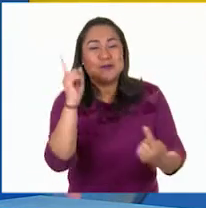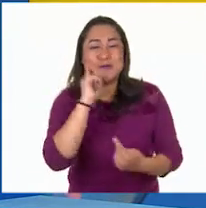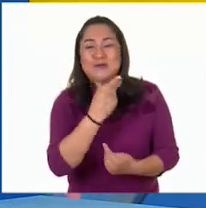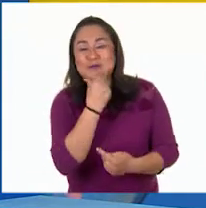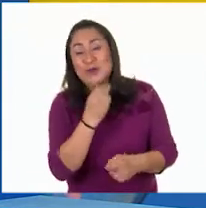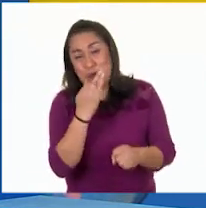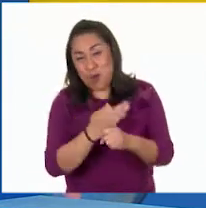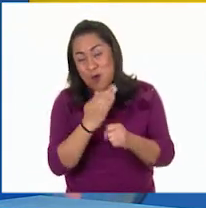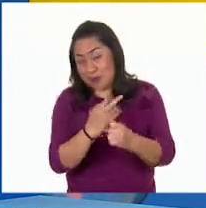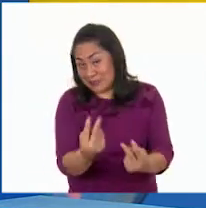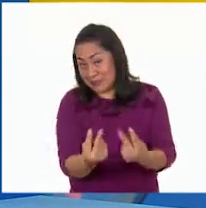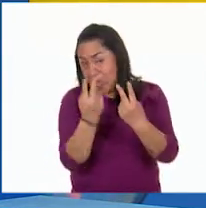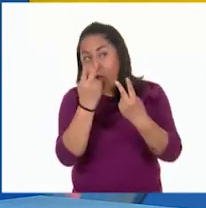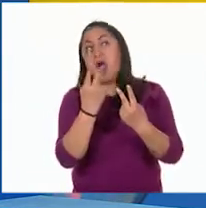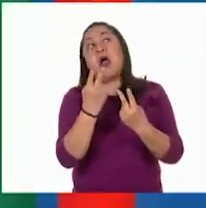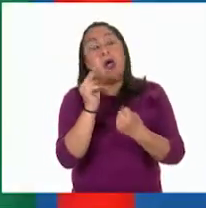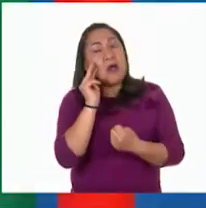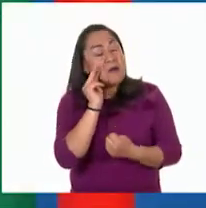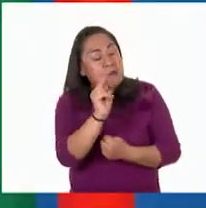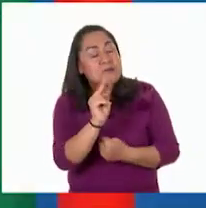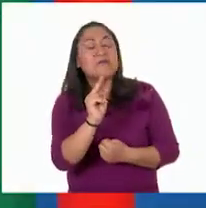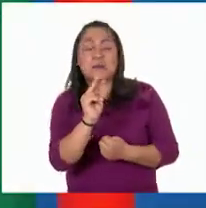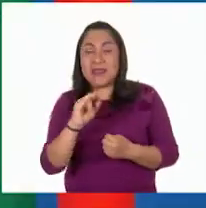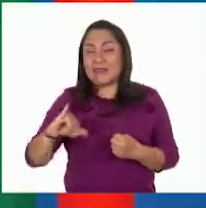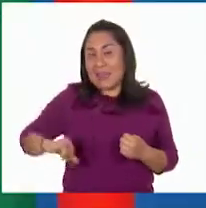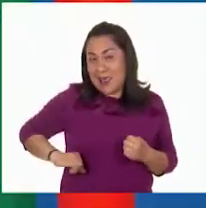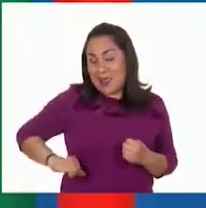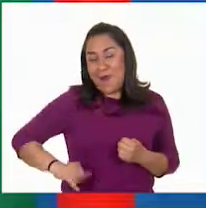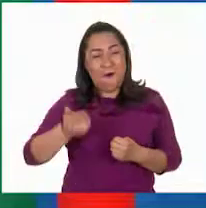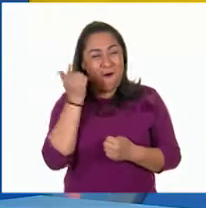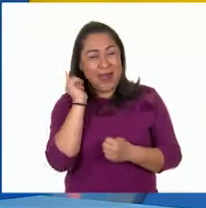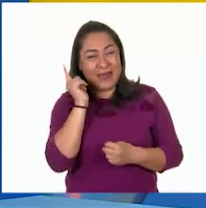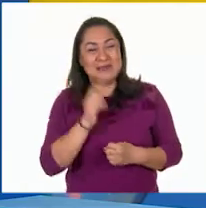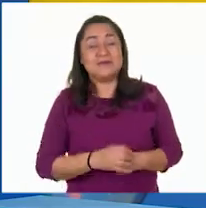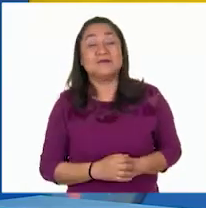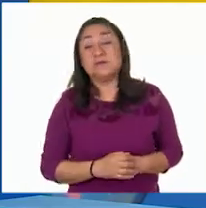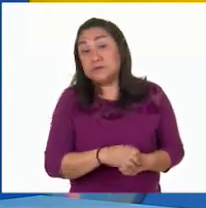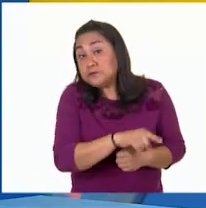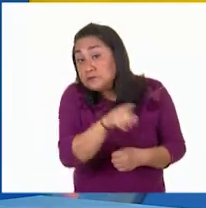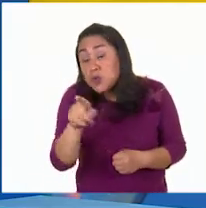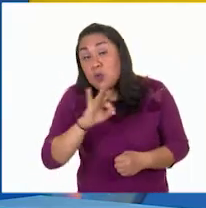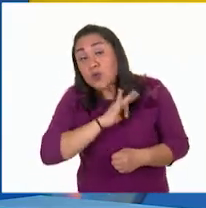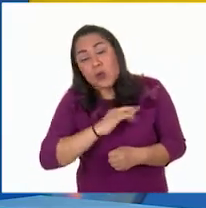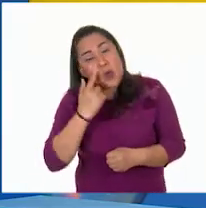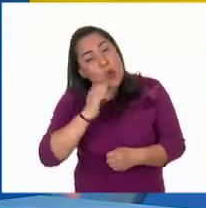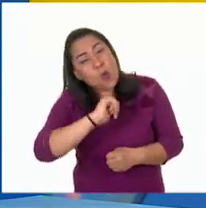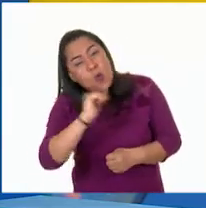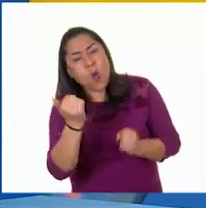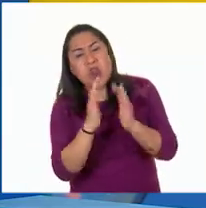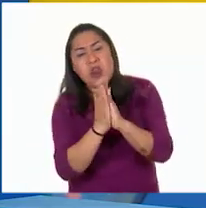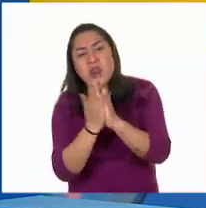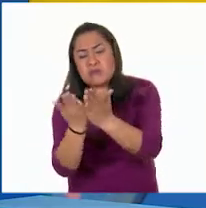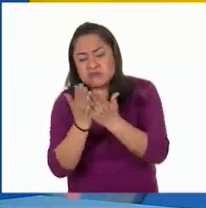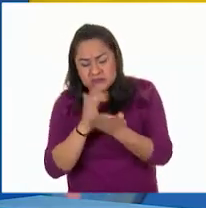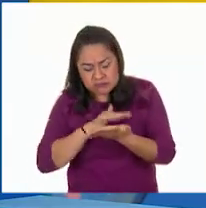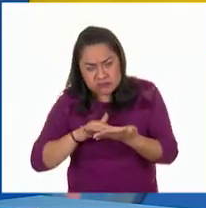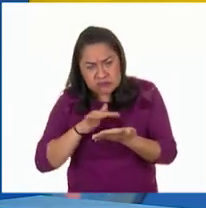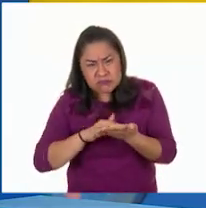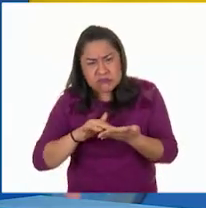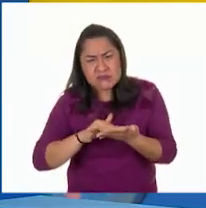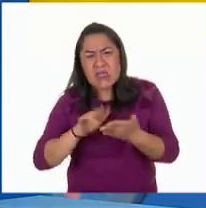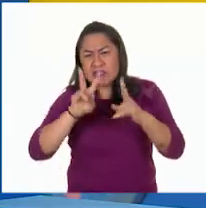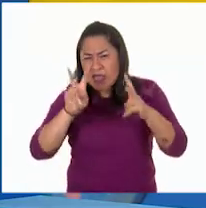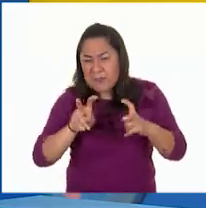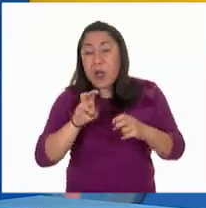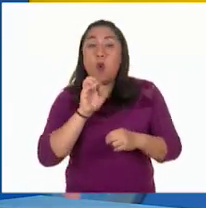acompañan desde casa les haya parecido también muy interesante. Si te es posible, consulta otros libros y comenta el tema de hoy con tu